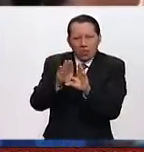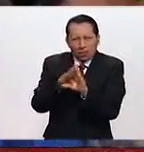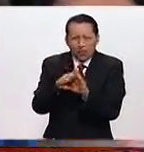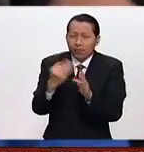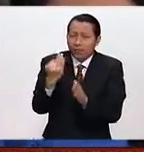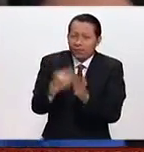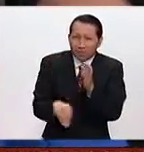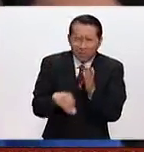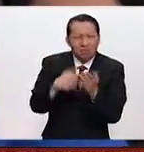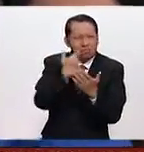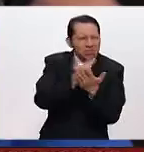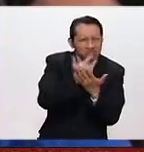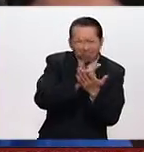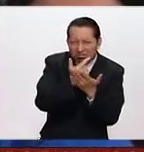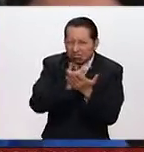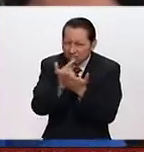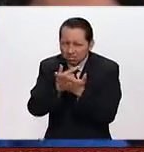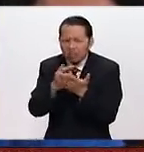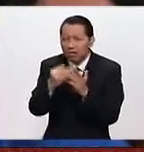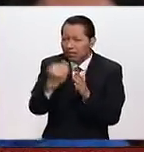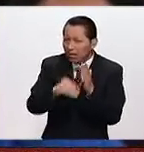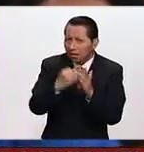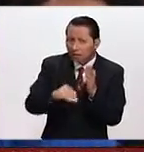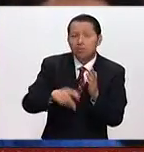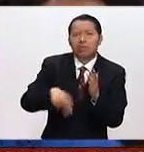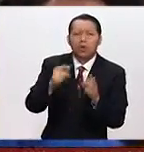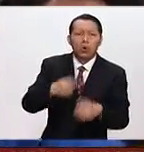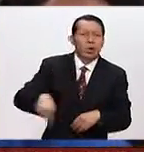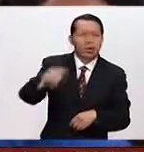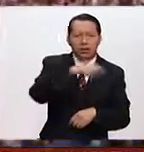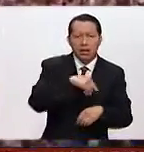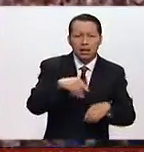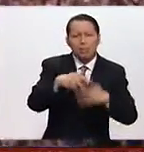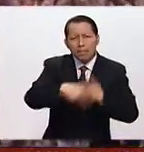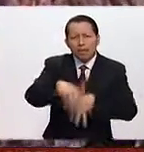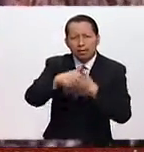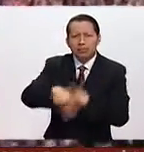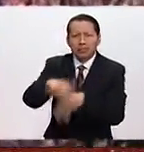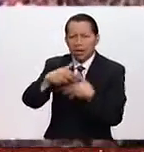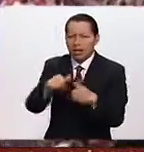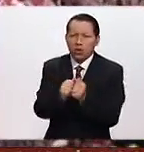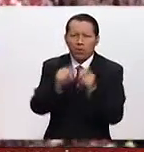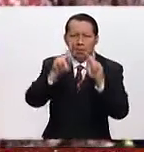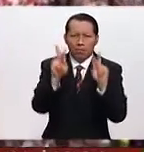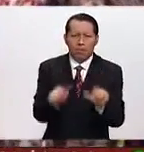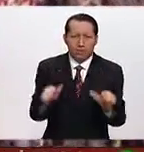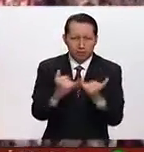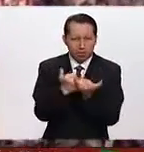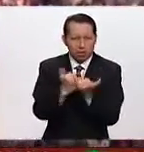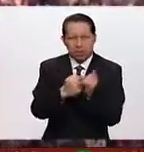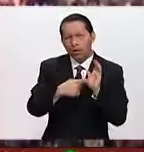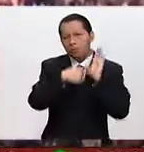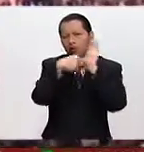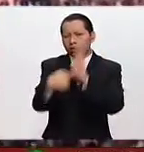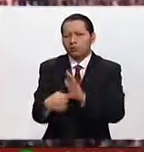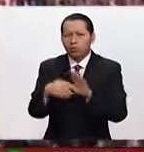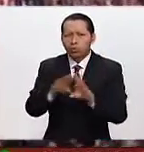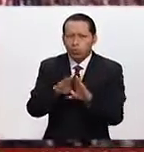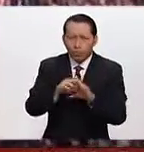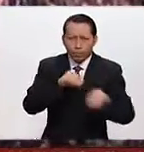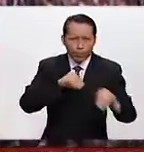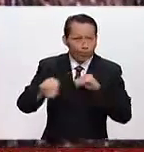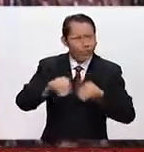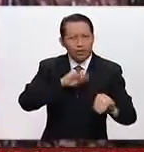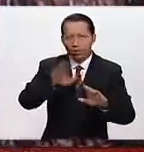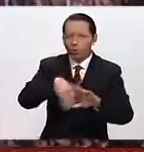números que se esperaban, pero por fortuna, todas estas marchas han sido pacíficas y muestran toda esta colección de movimientos que están